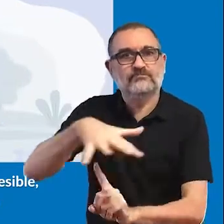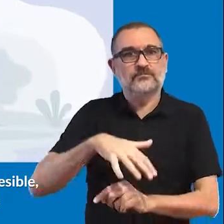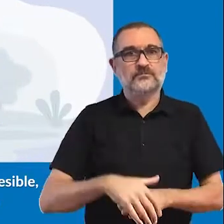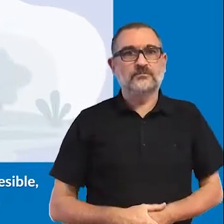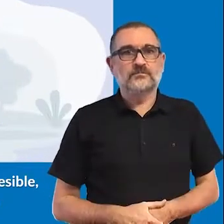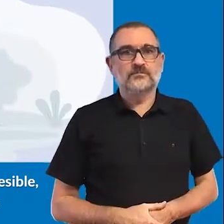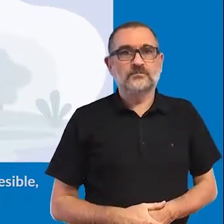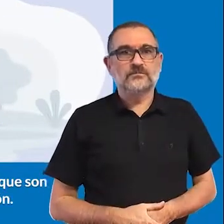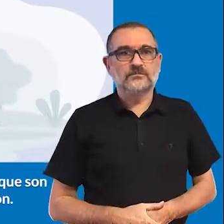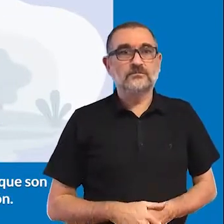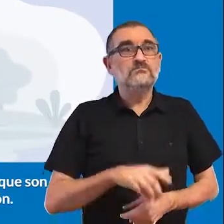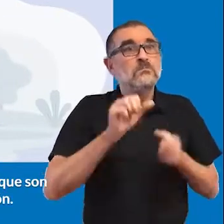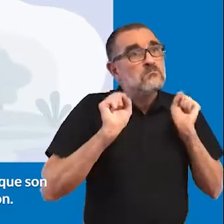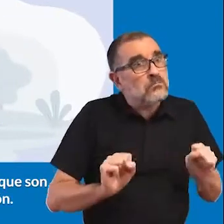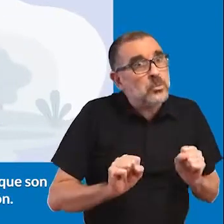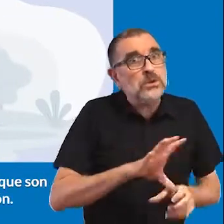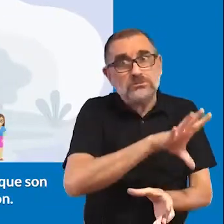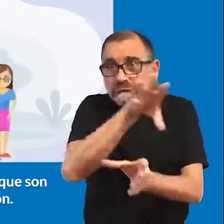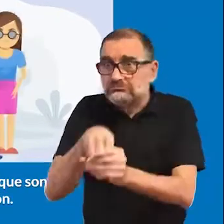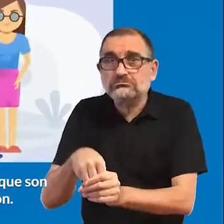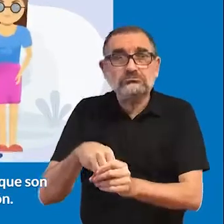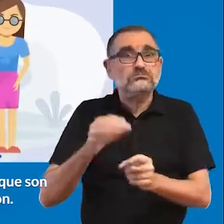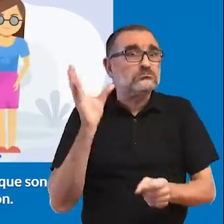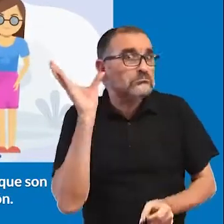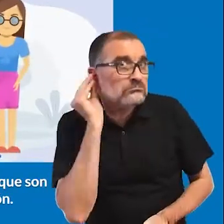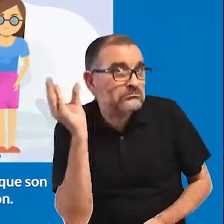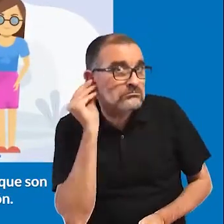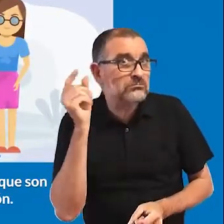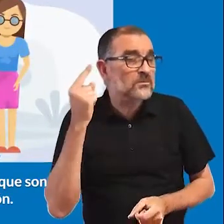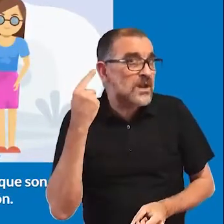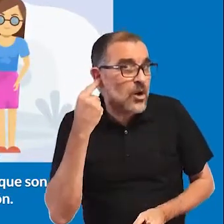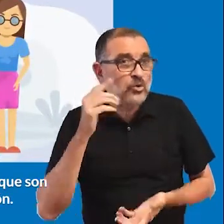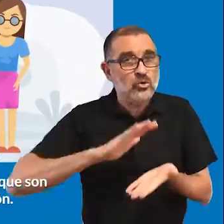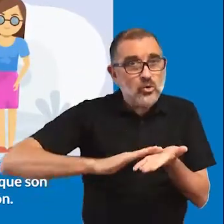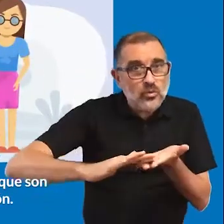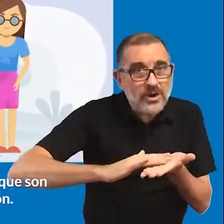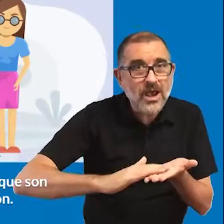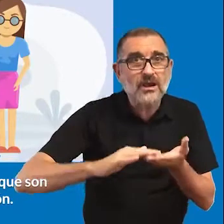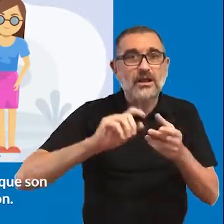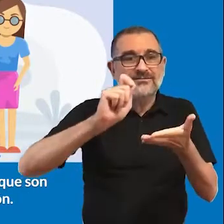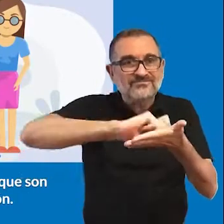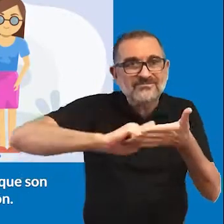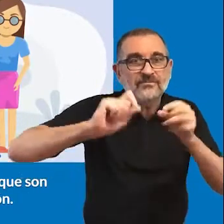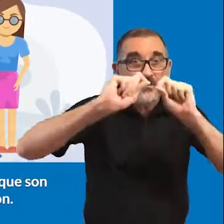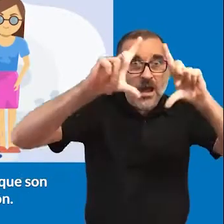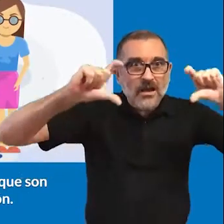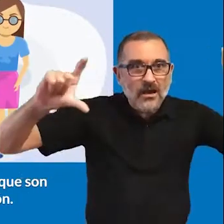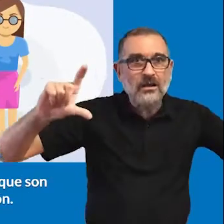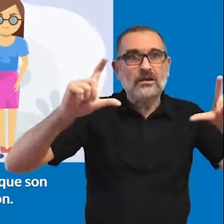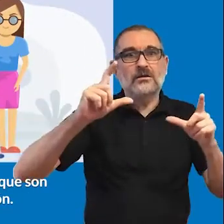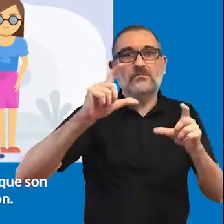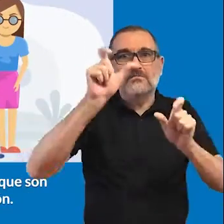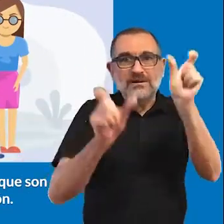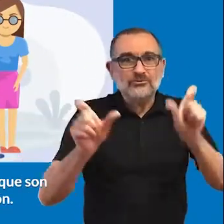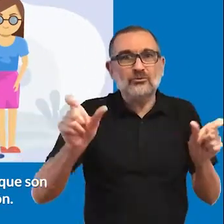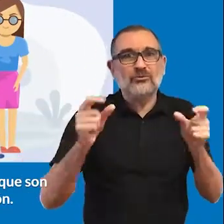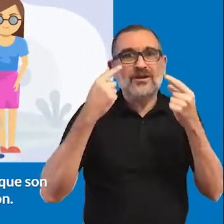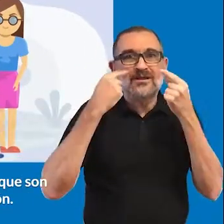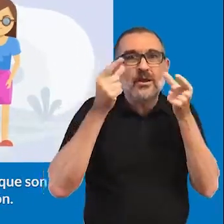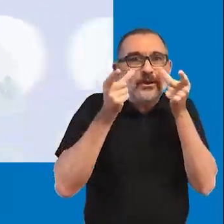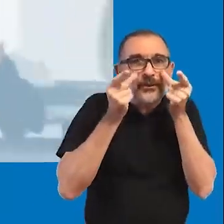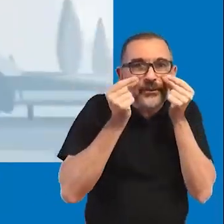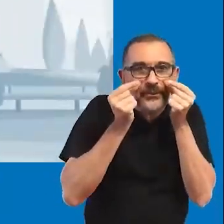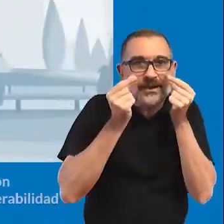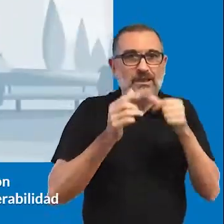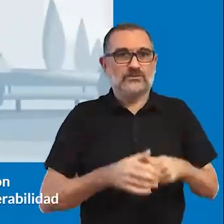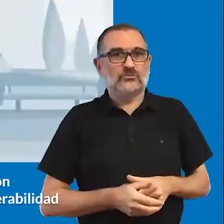aceptada por ella. Puede ser en audio, sistema braille o macrotipo, que son letras grandes para personas con baja visión.